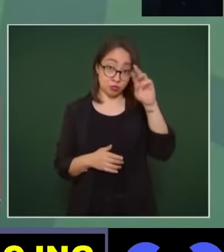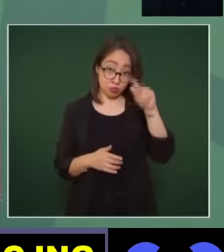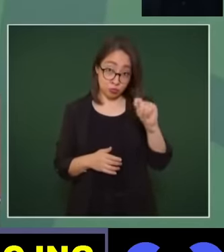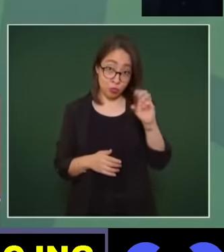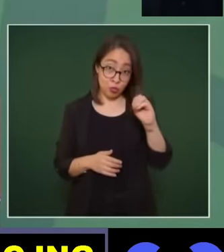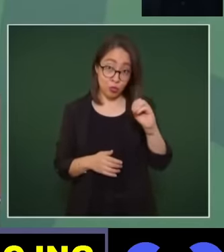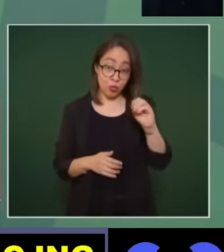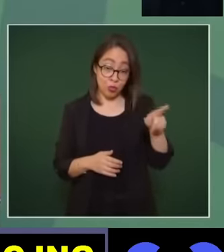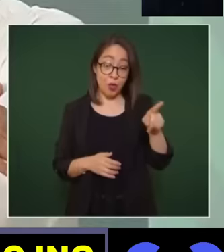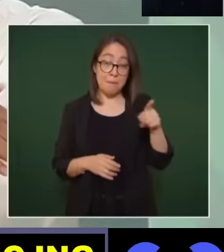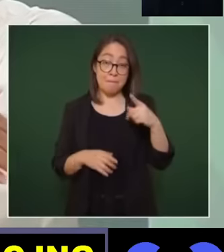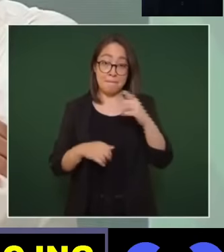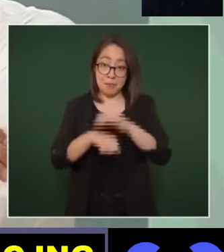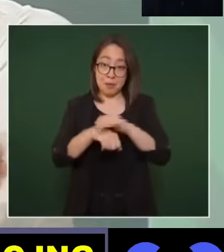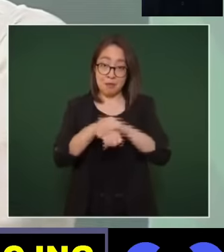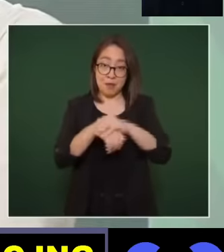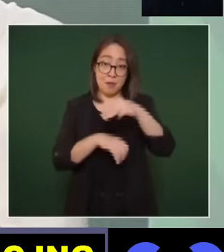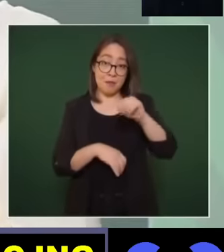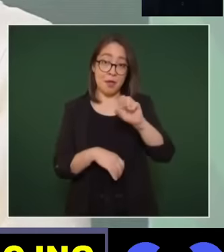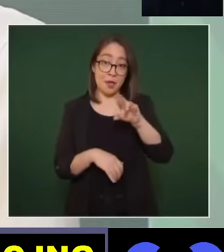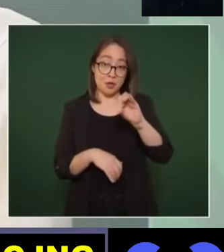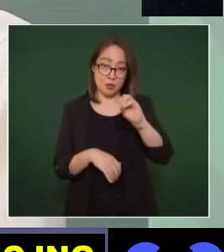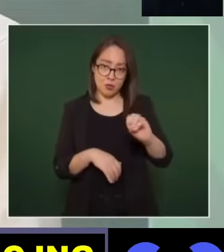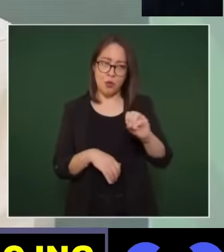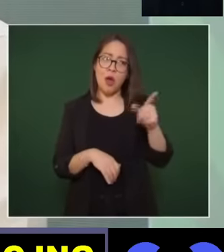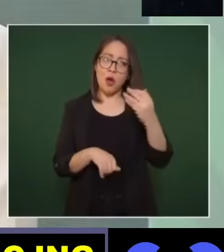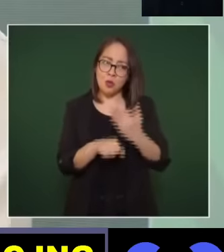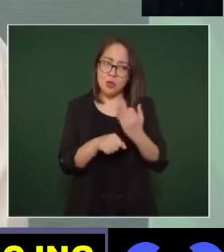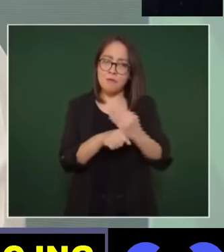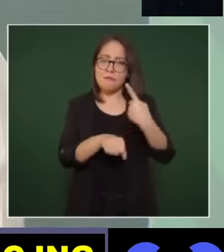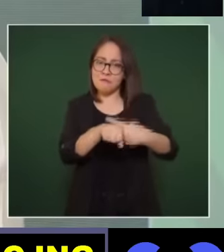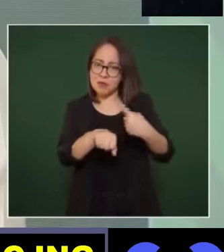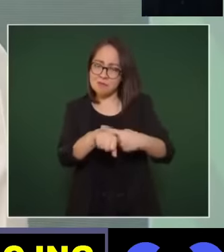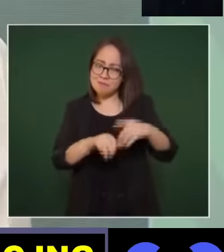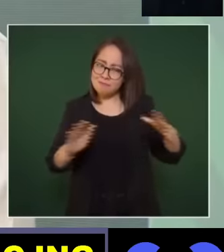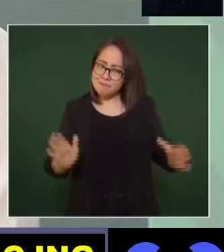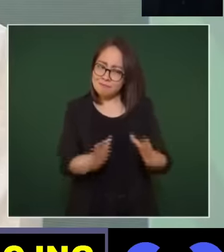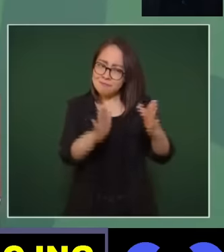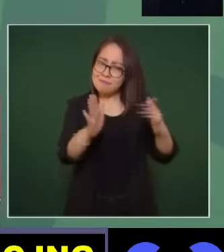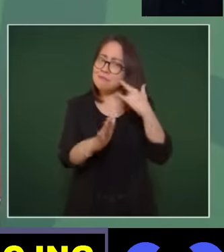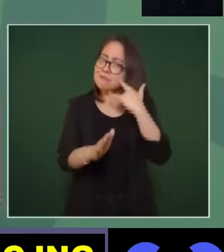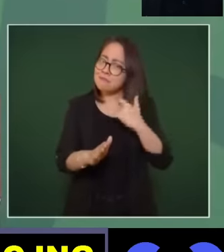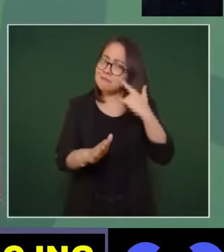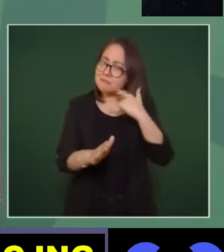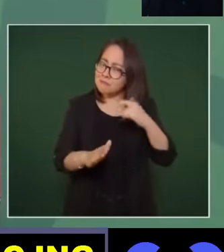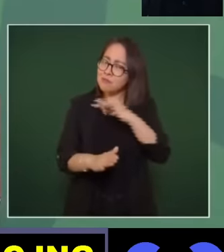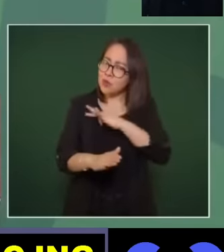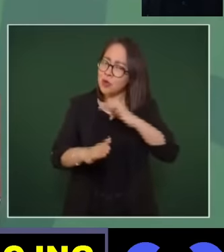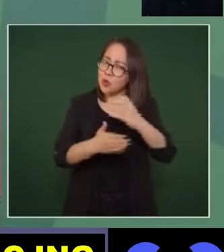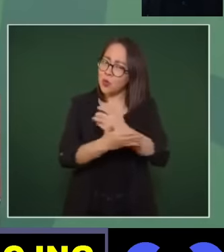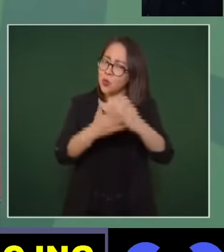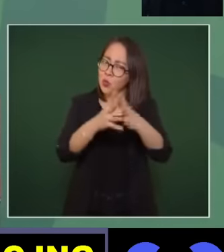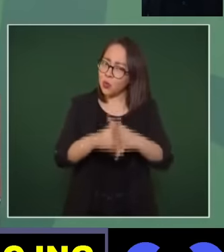enfermito y que quiero que se vaya muy bien que le eche ganas este